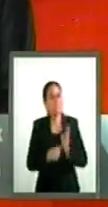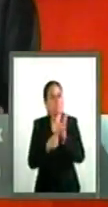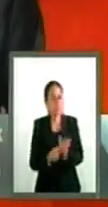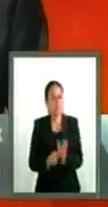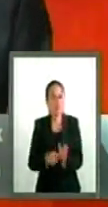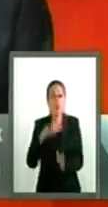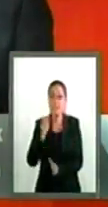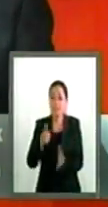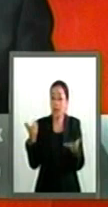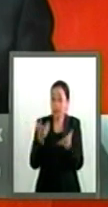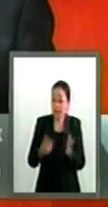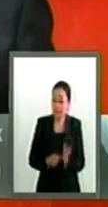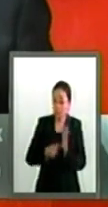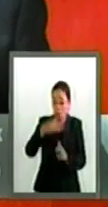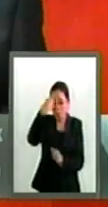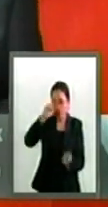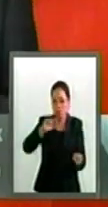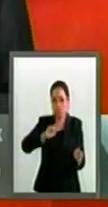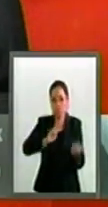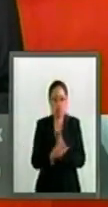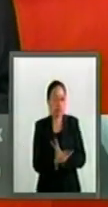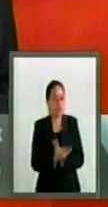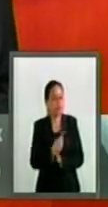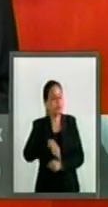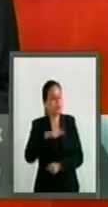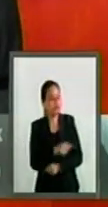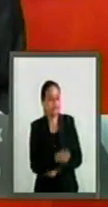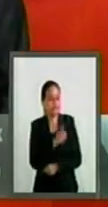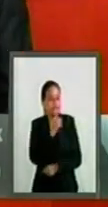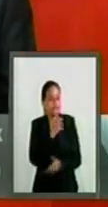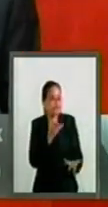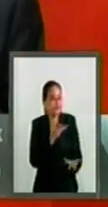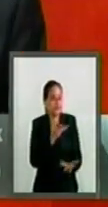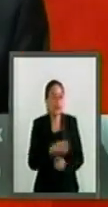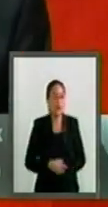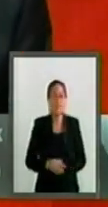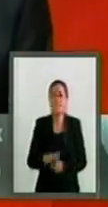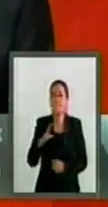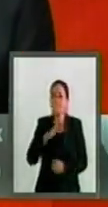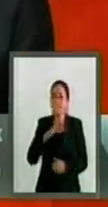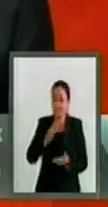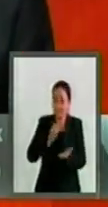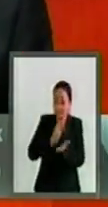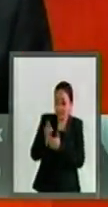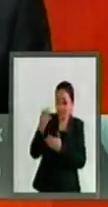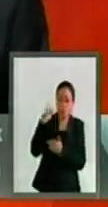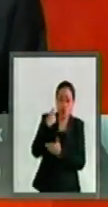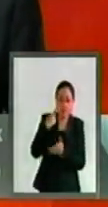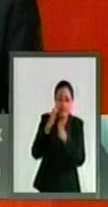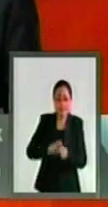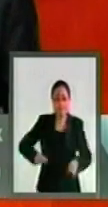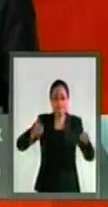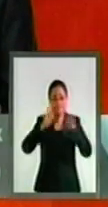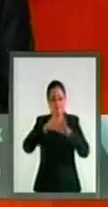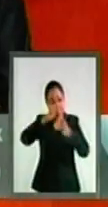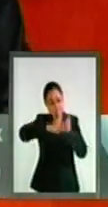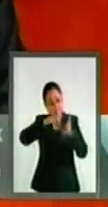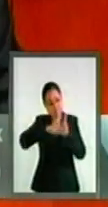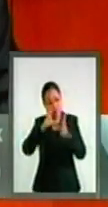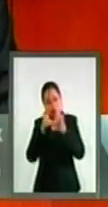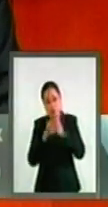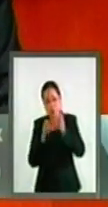generar una opinión pública adversa. Se modificaron decisiones políticas fundamentales de la